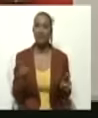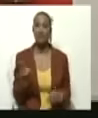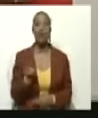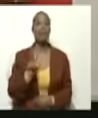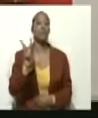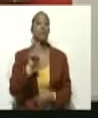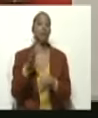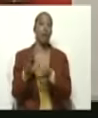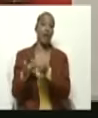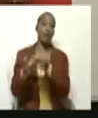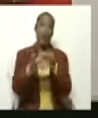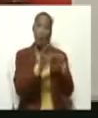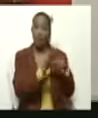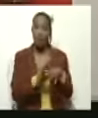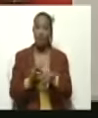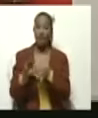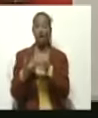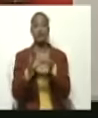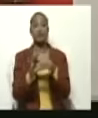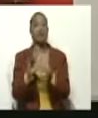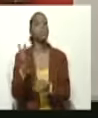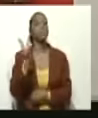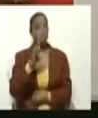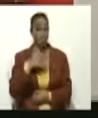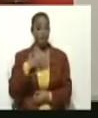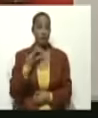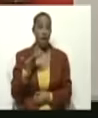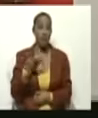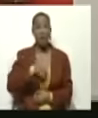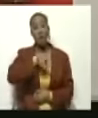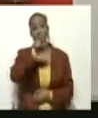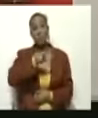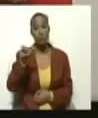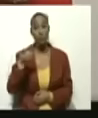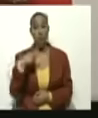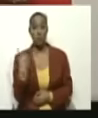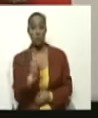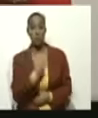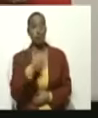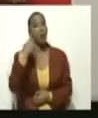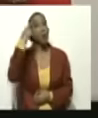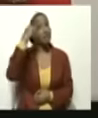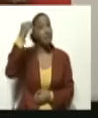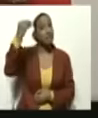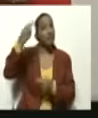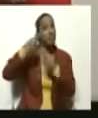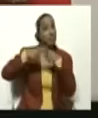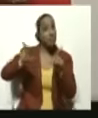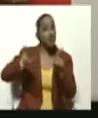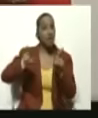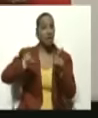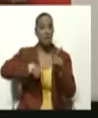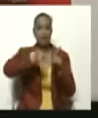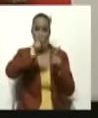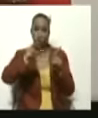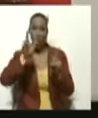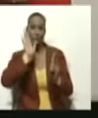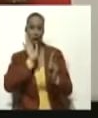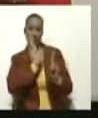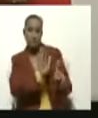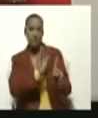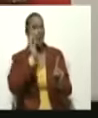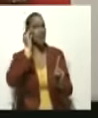la Venezuela de los consensos, podemos pensar diferentes, podemos estar en diferentes niveles de participación política,